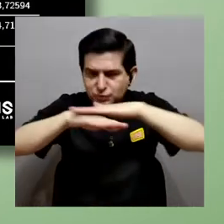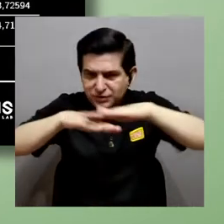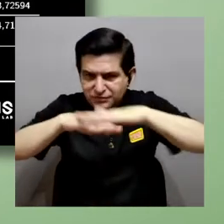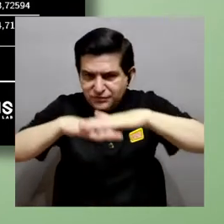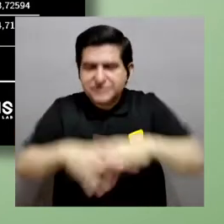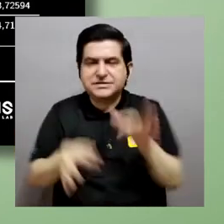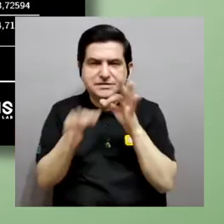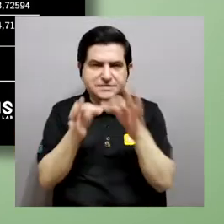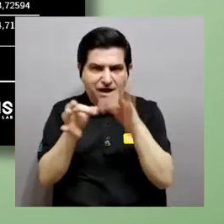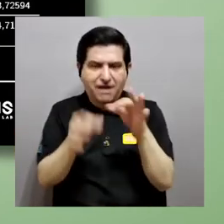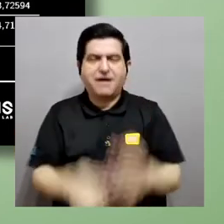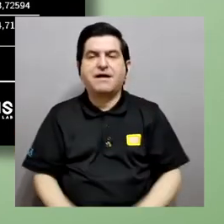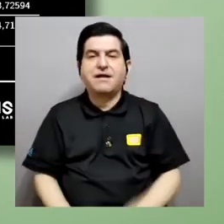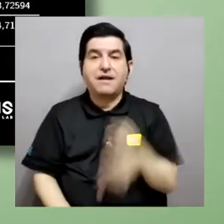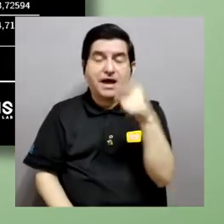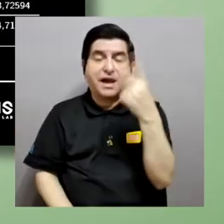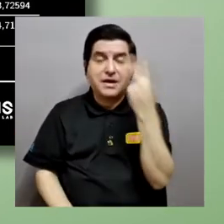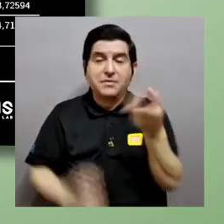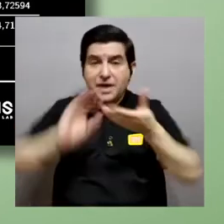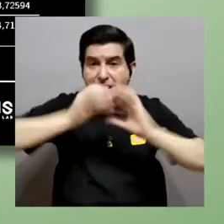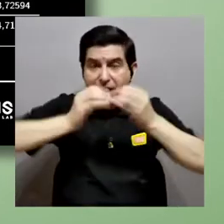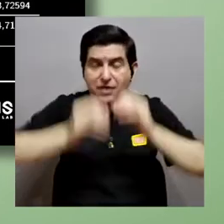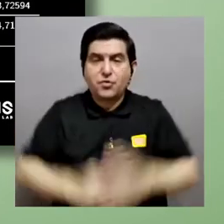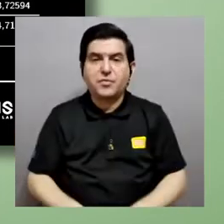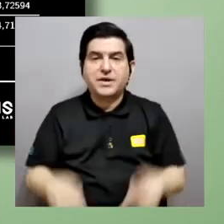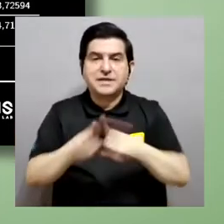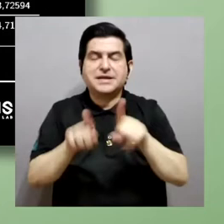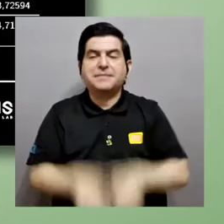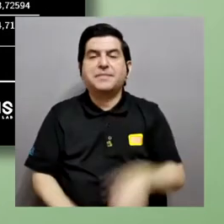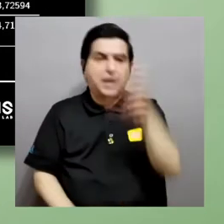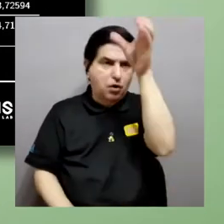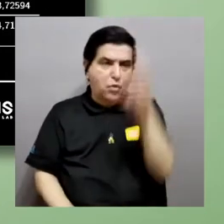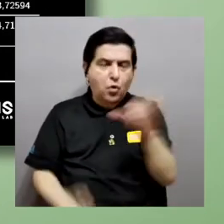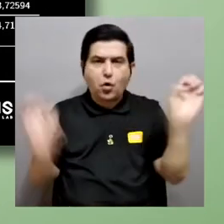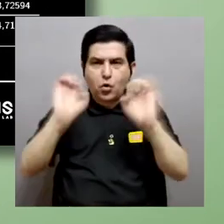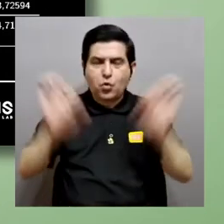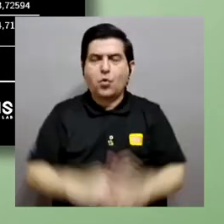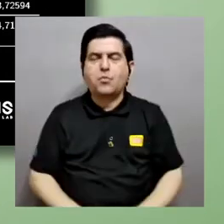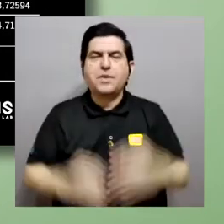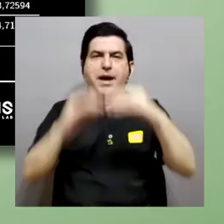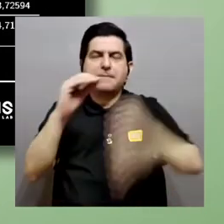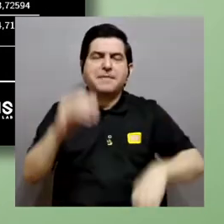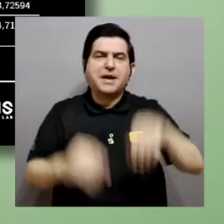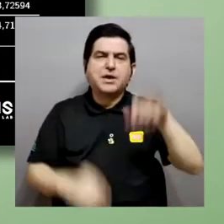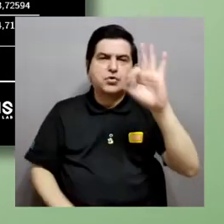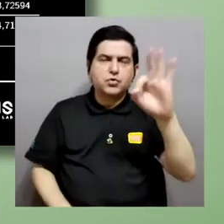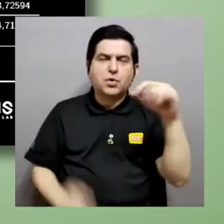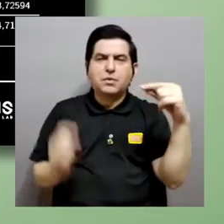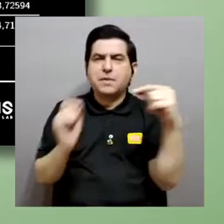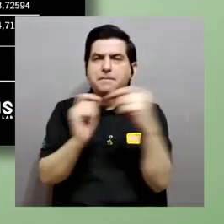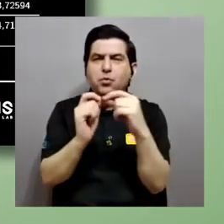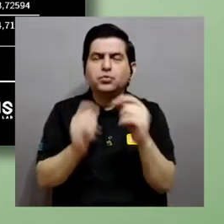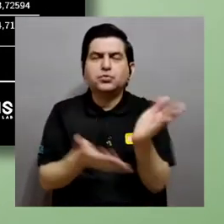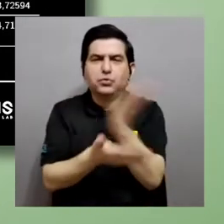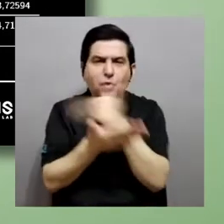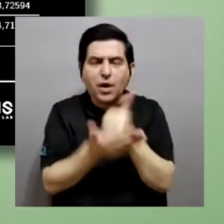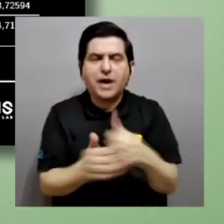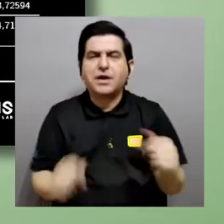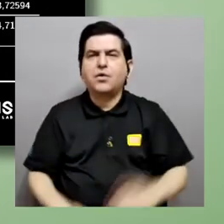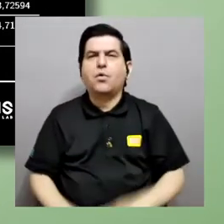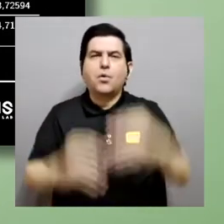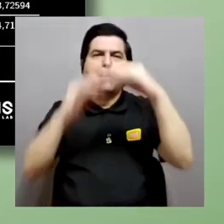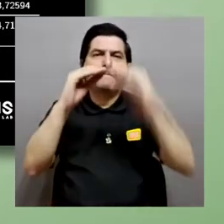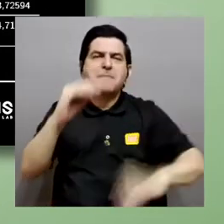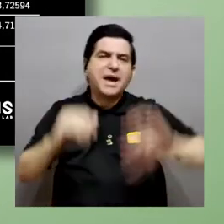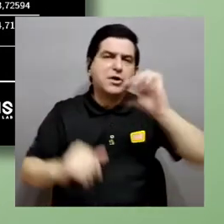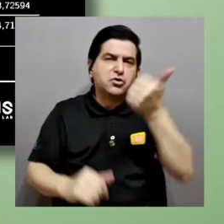en los datos numéricos lo que es la columna de energía, ¿verdad? Los valores de menos 9 puntos y algo, ¿verdad? Y hasta menos 10 son los valores que andamos buscando. Ya esa